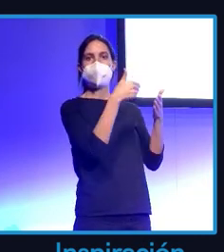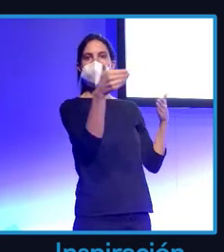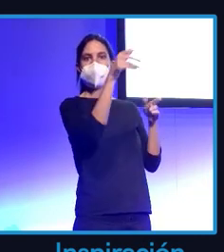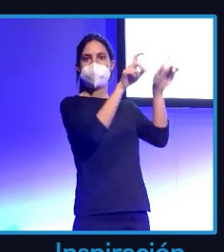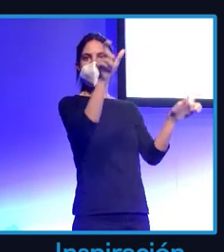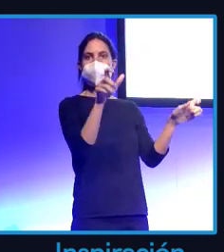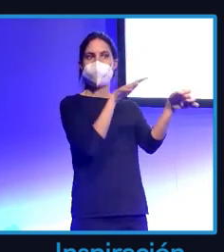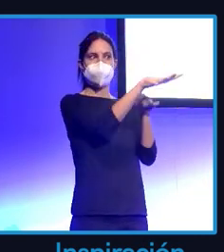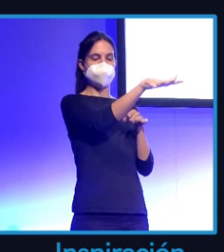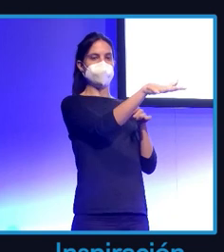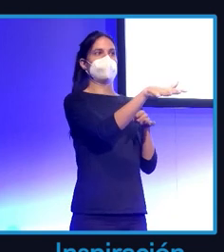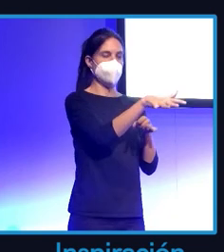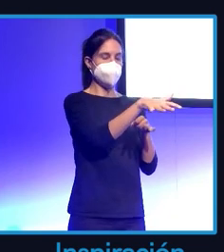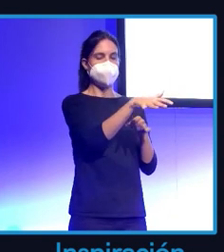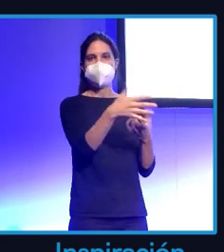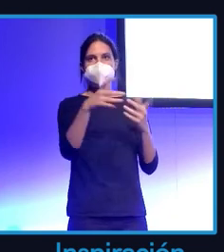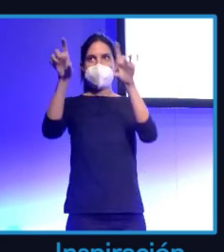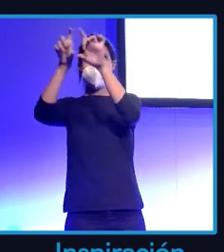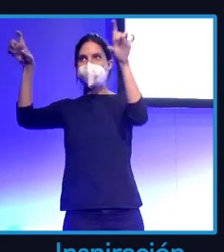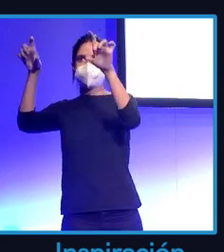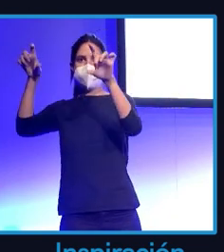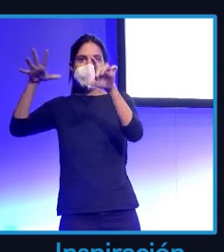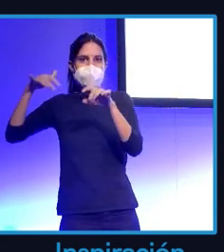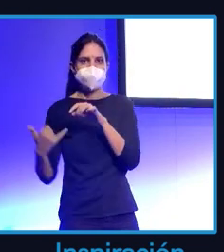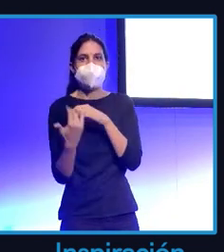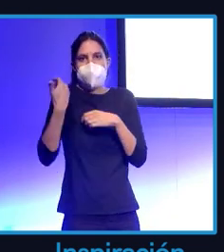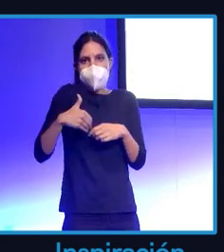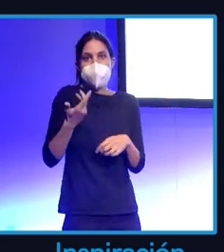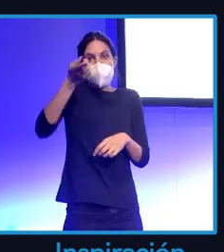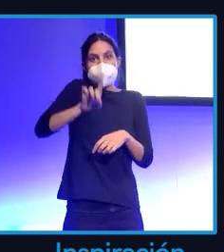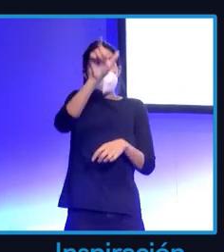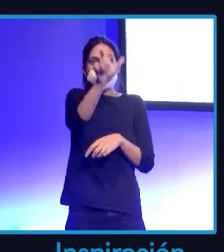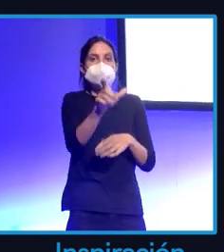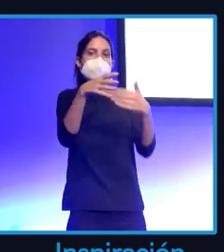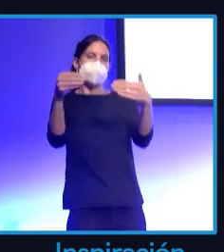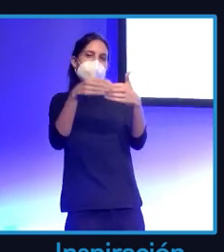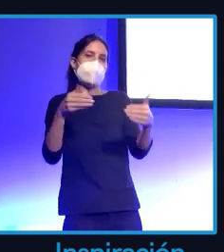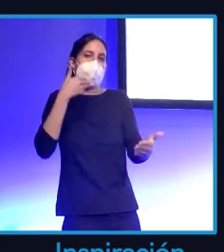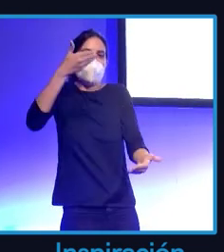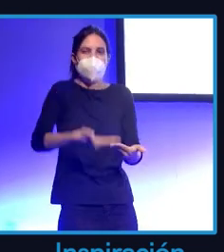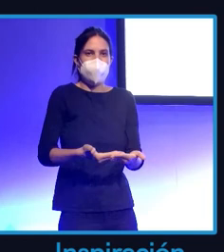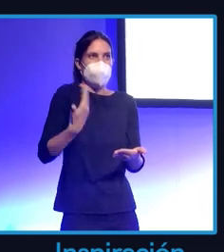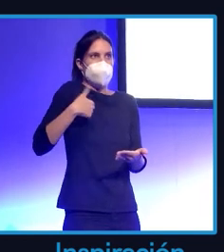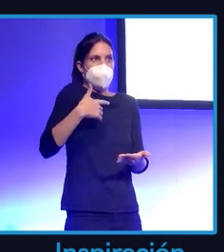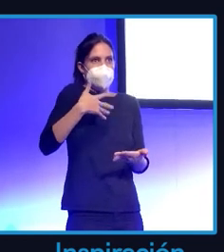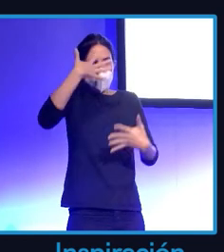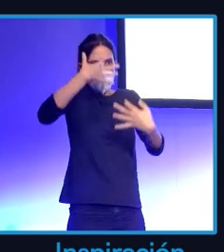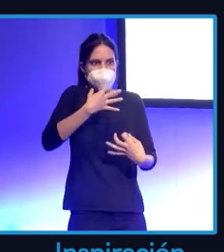estén cansadas y que el usuario esté aburrido también en otra medida y que ya no se crea nada, ¿no?